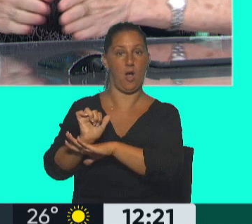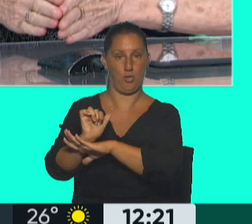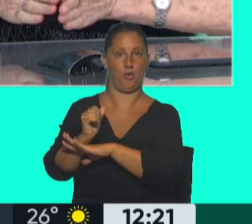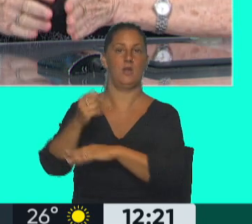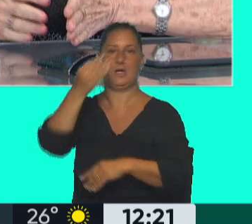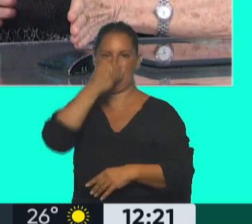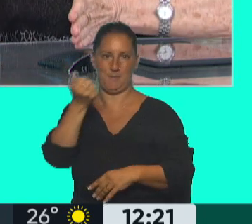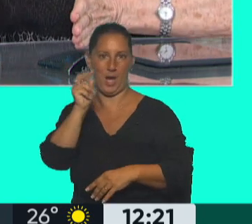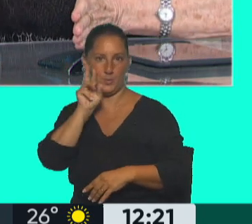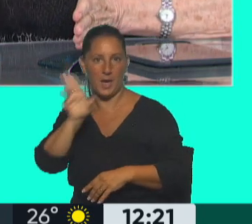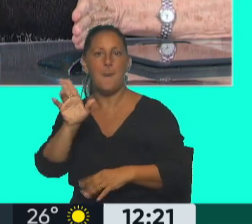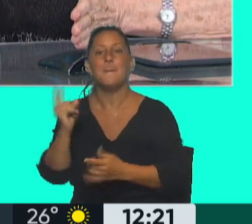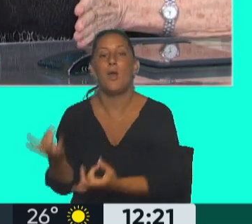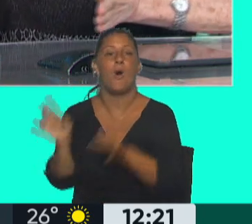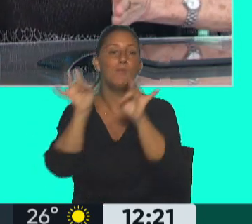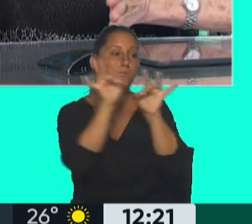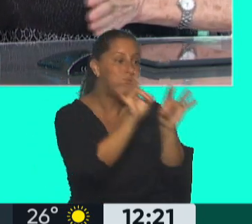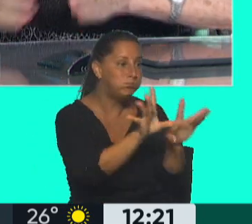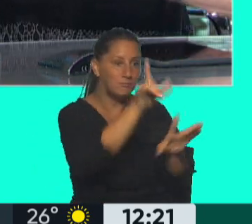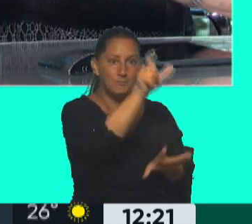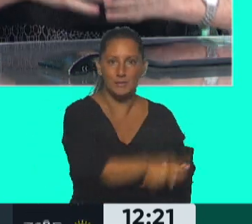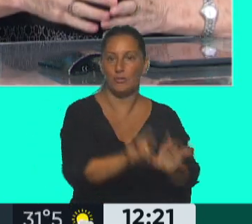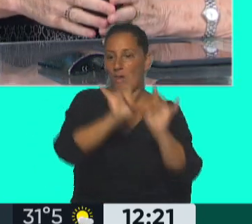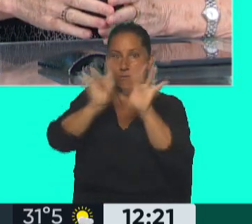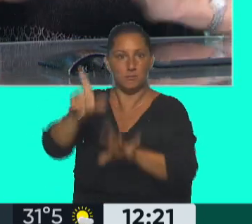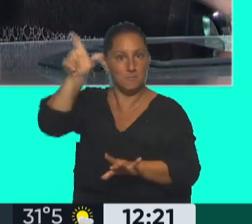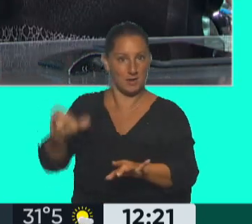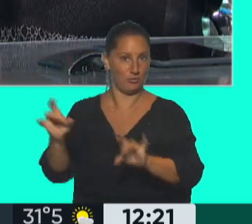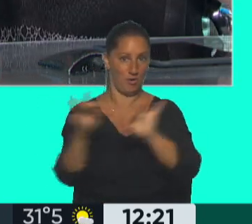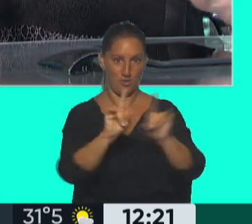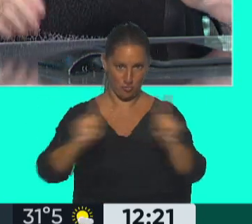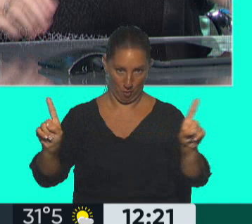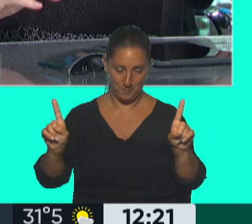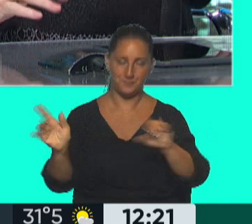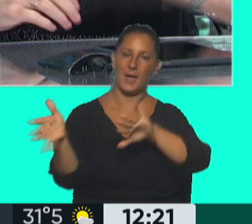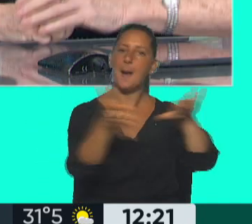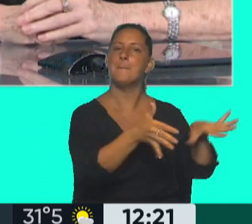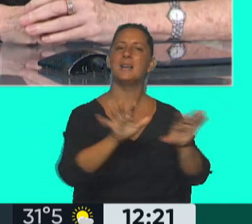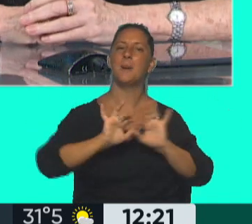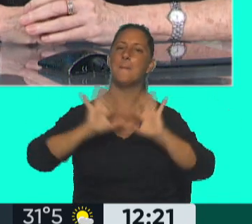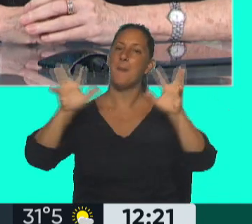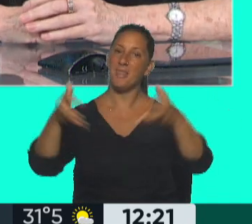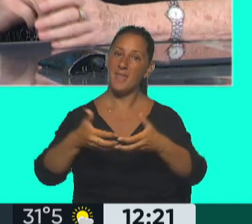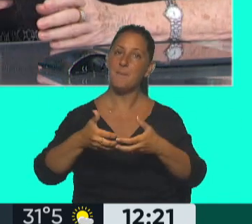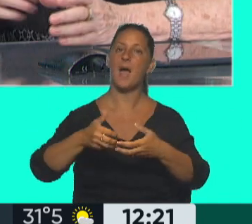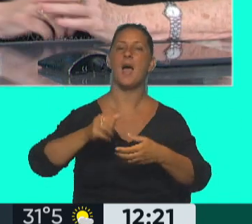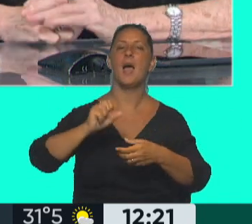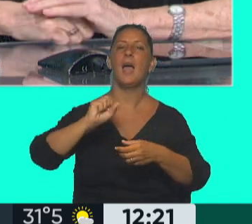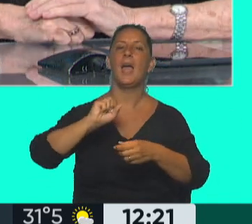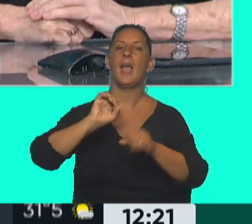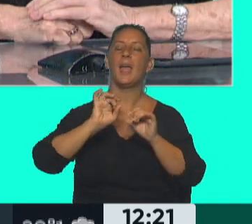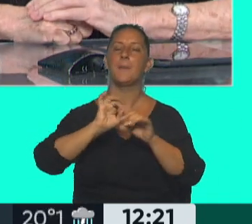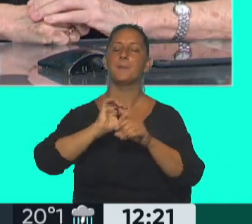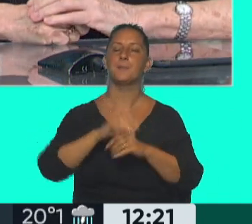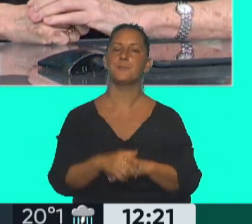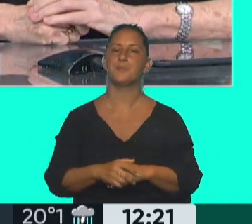detectó transmisión de persona a persona. Pero como decíamos, la pandemia famosa, la que se llamó la gripe española, que no era española,